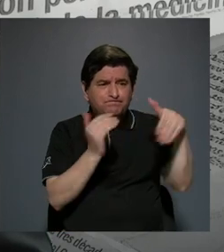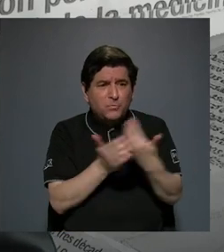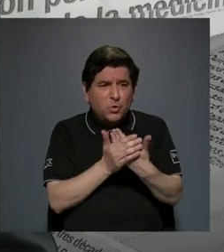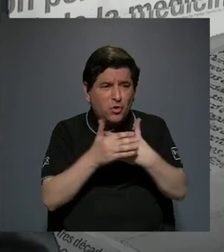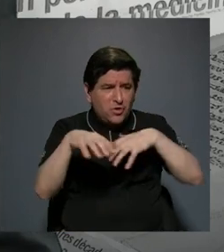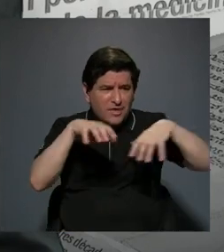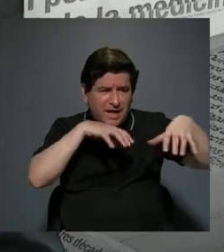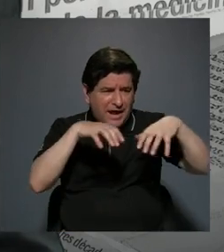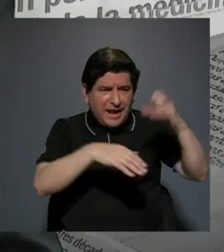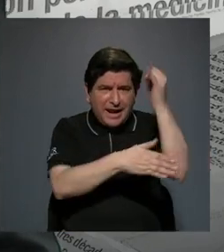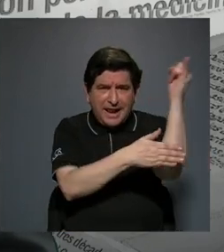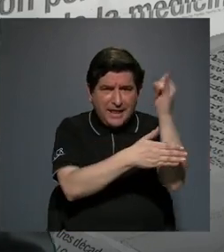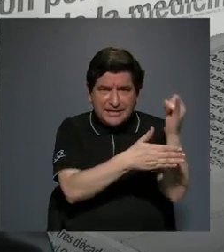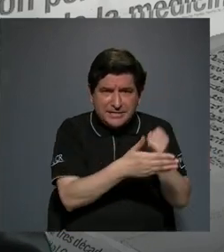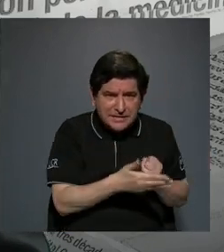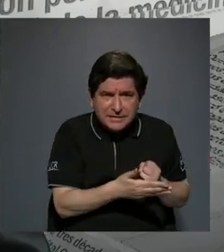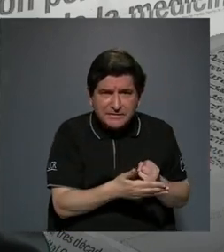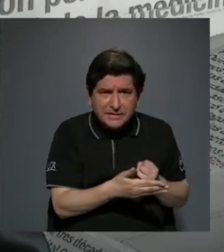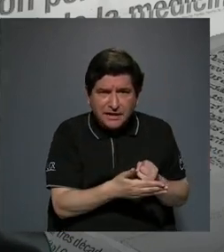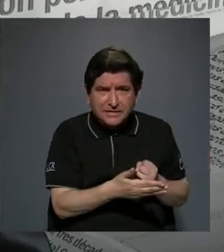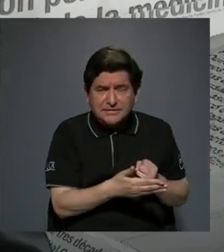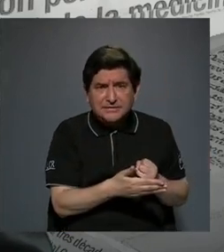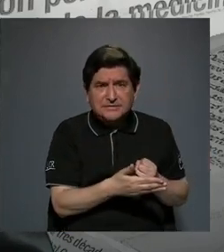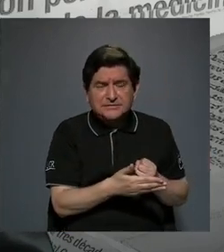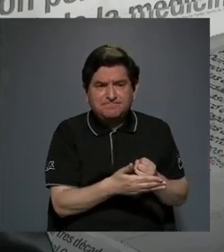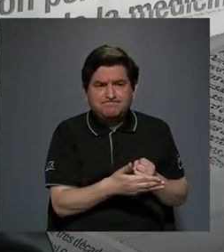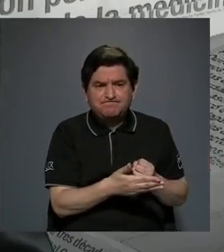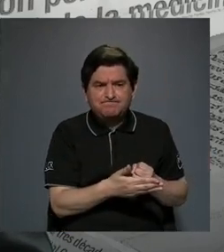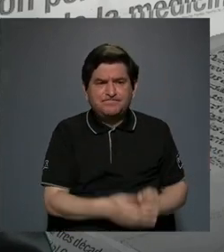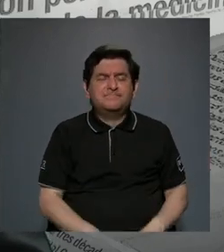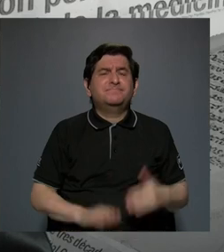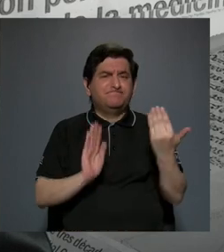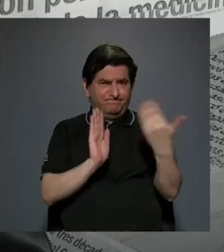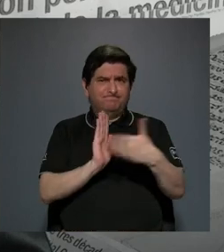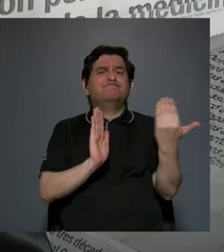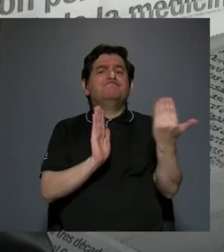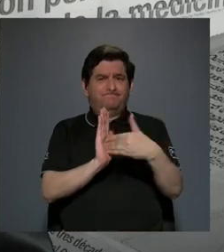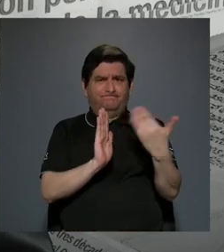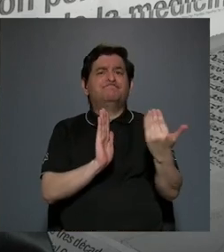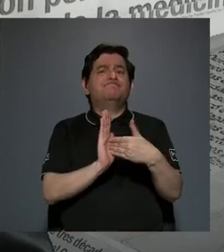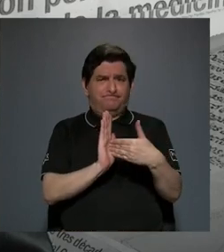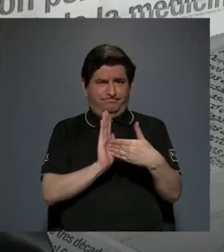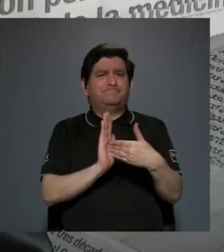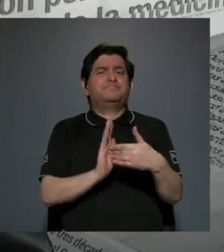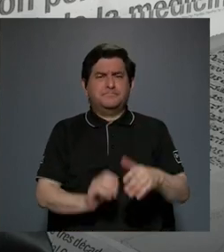la actividad artística está ¿verdad? viéndose afectada